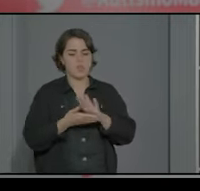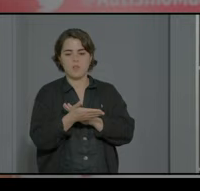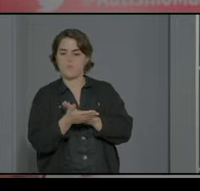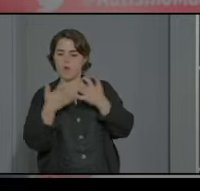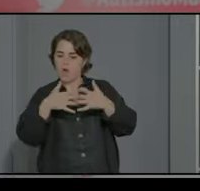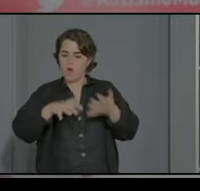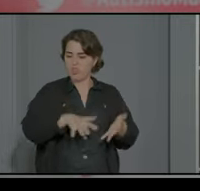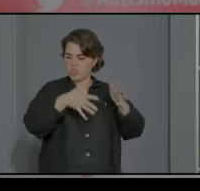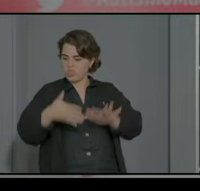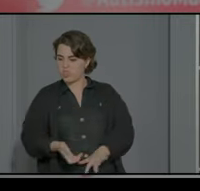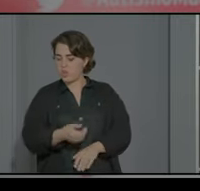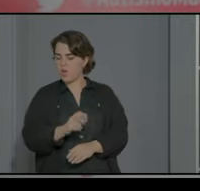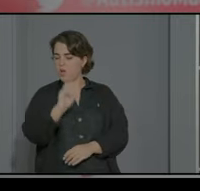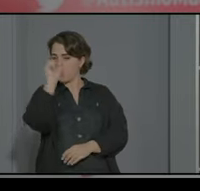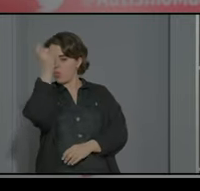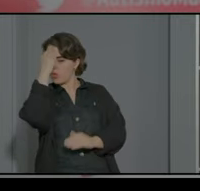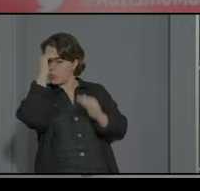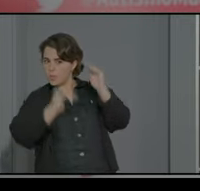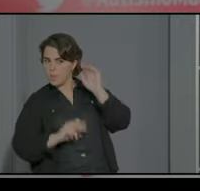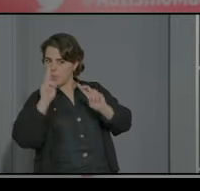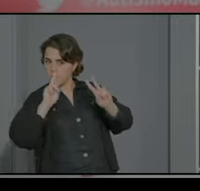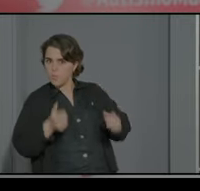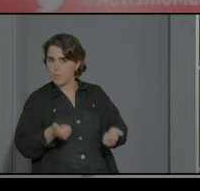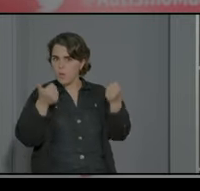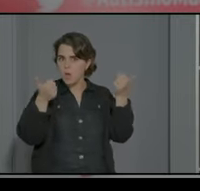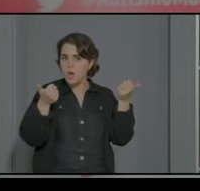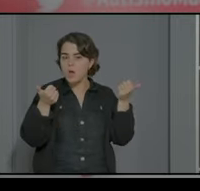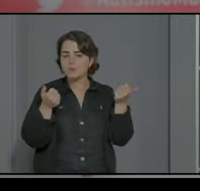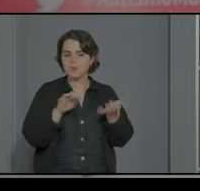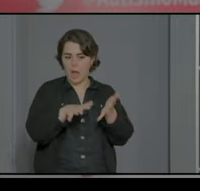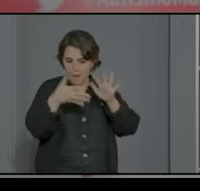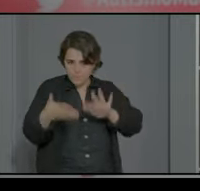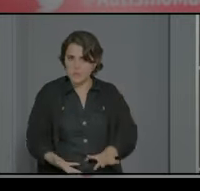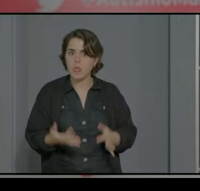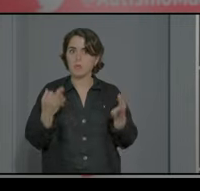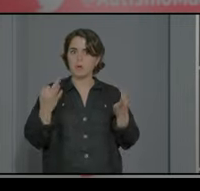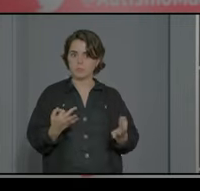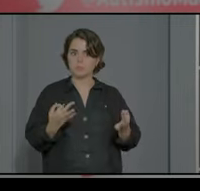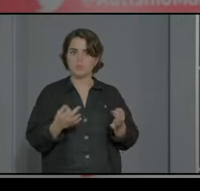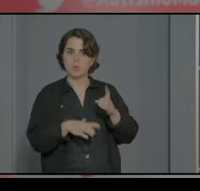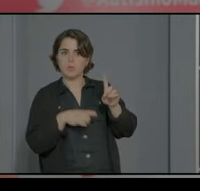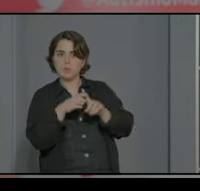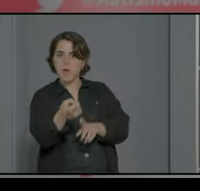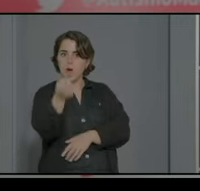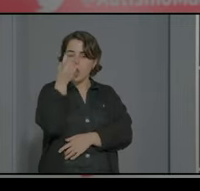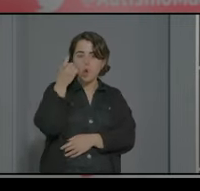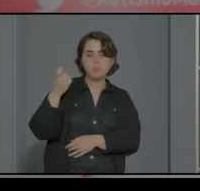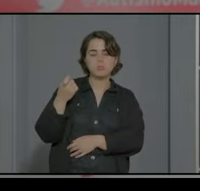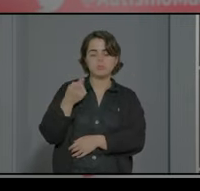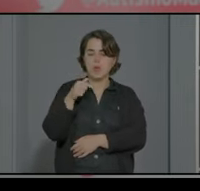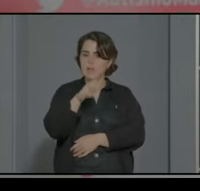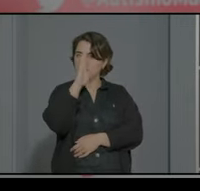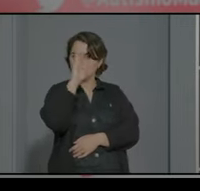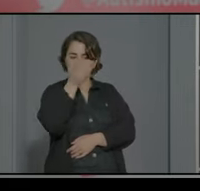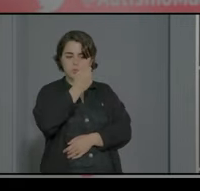aplicada menos conceptual mucho más visual aplicada ¿no? para nuestro alumnado pero es que ahí ya directamente